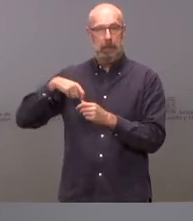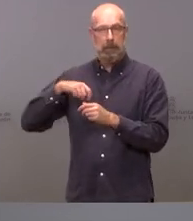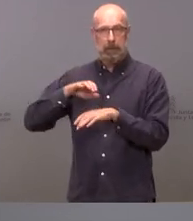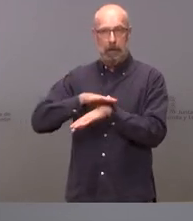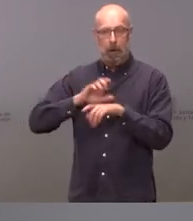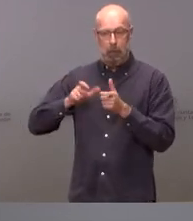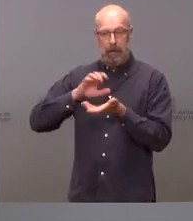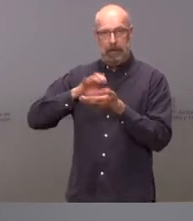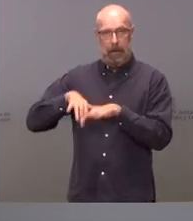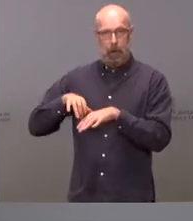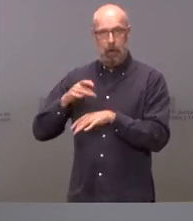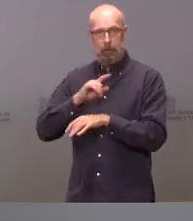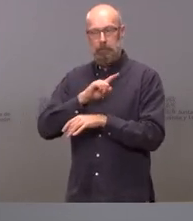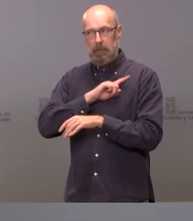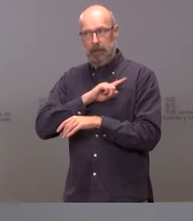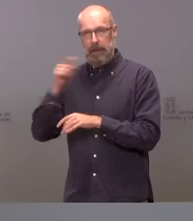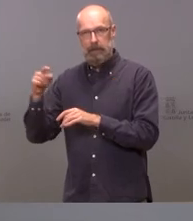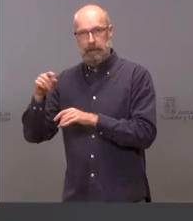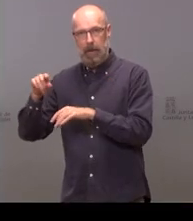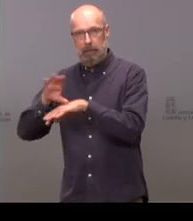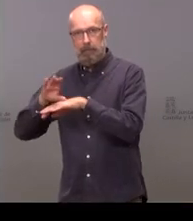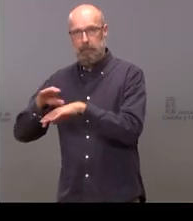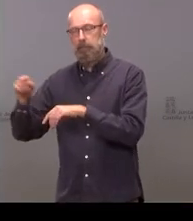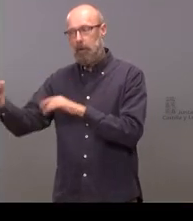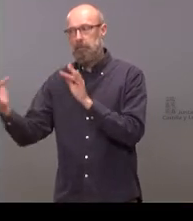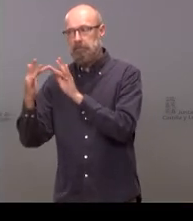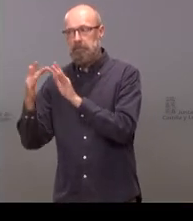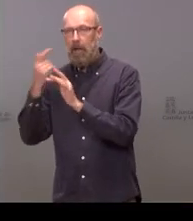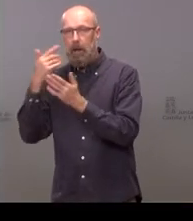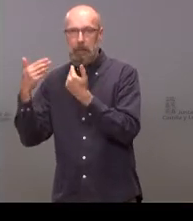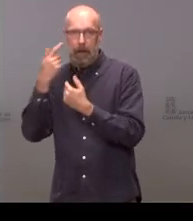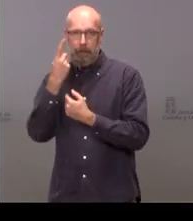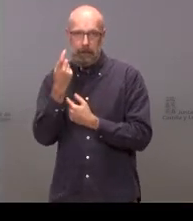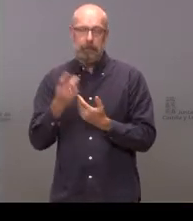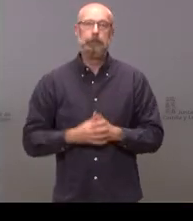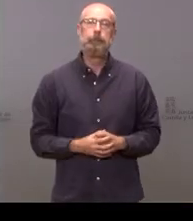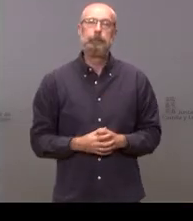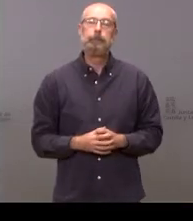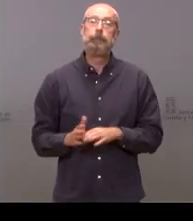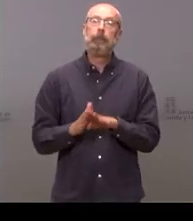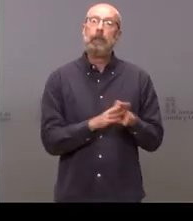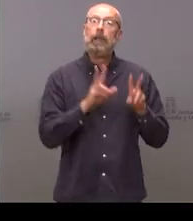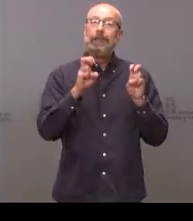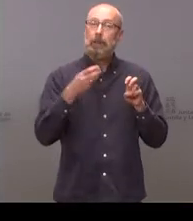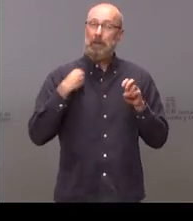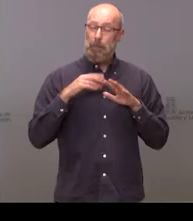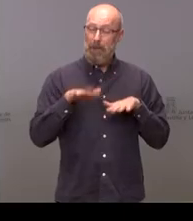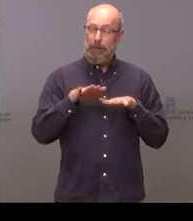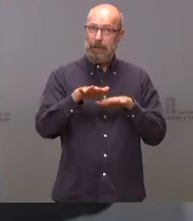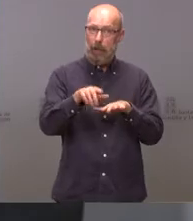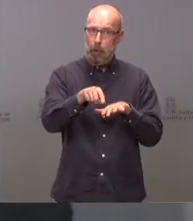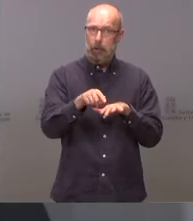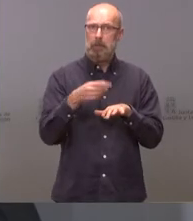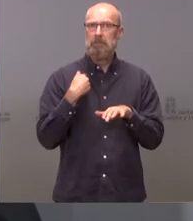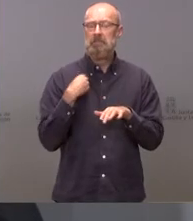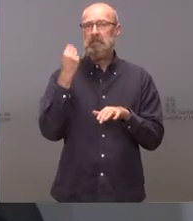ministra de Defensa se podría concretar bien sobre el asunto de la manifestación yo creo que le di una respuesta